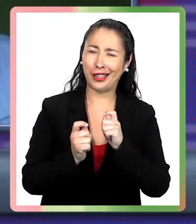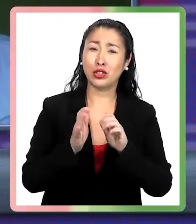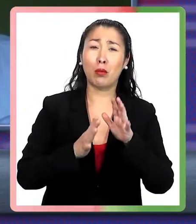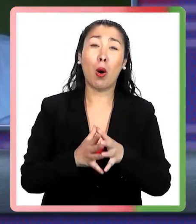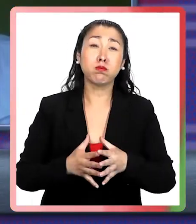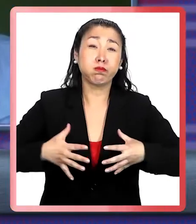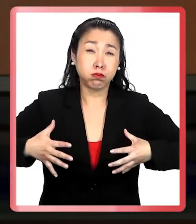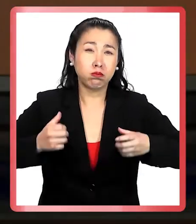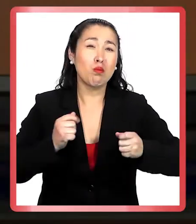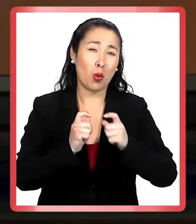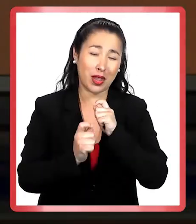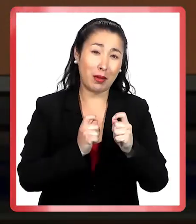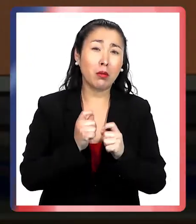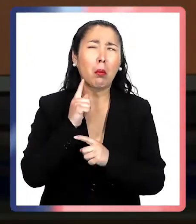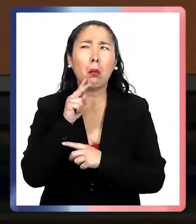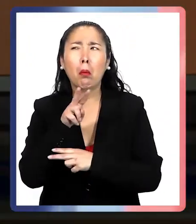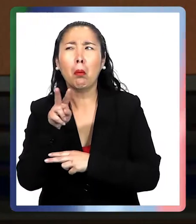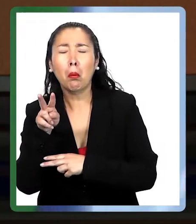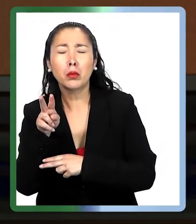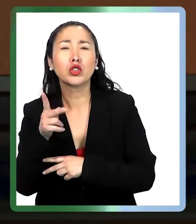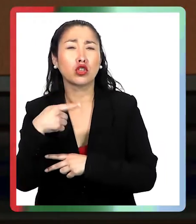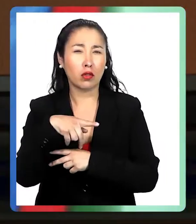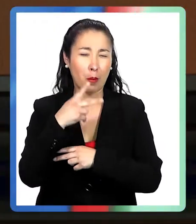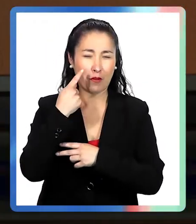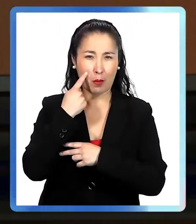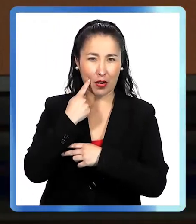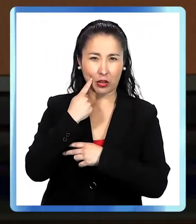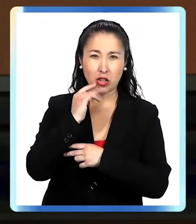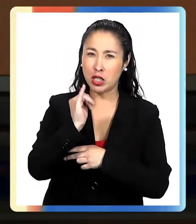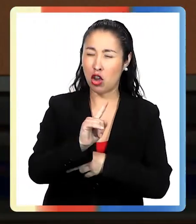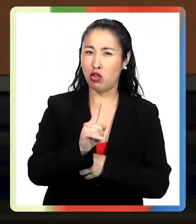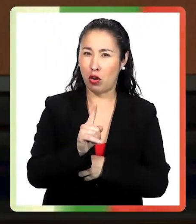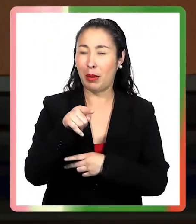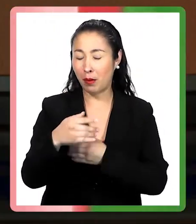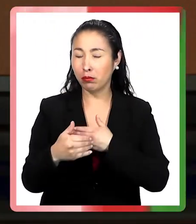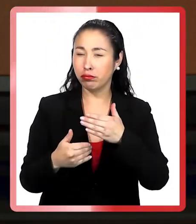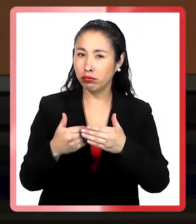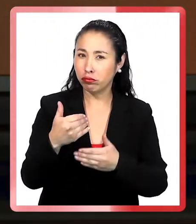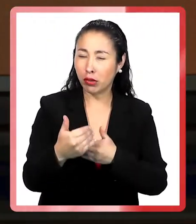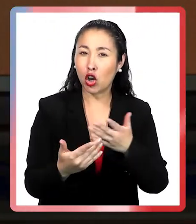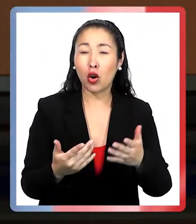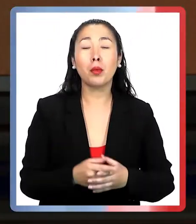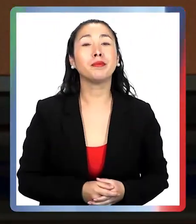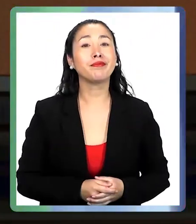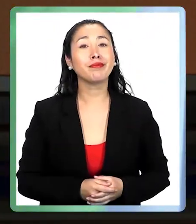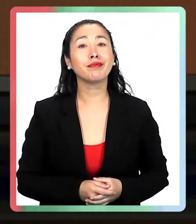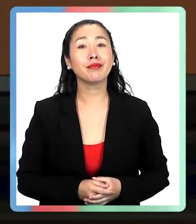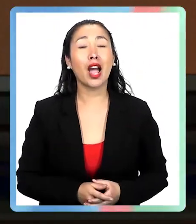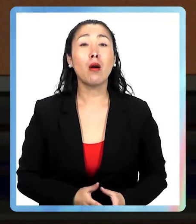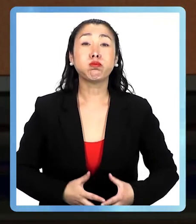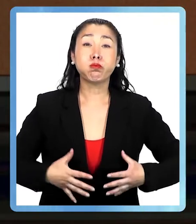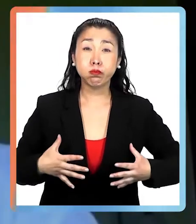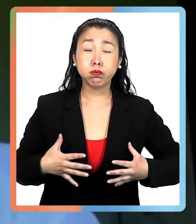A lo mejor la obesidad puede ser que es lo que uno escucha, entonces lo vamos validando para que estemos más fuertes para este paso a paso. La